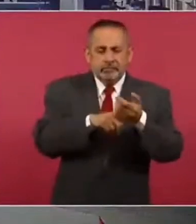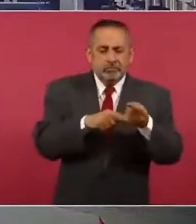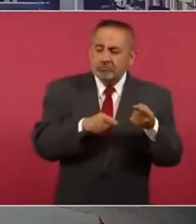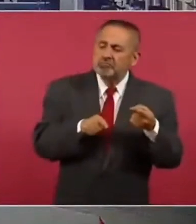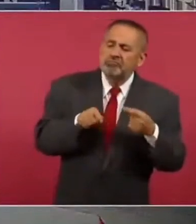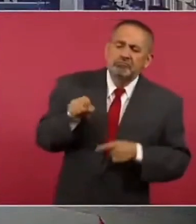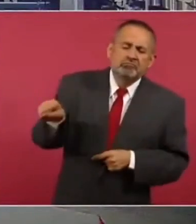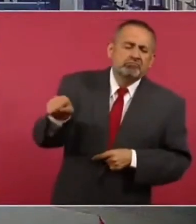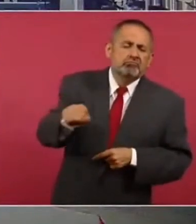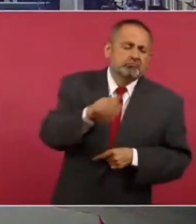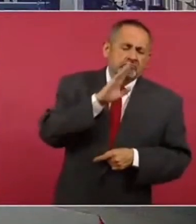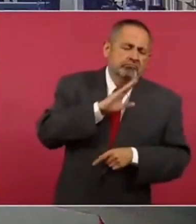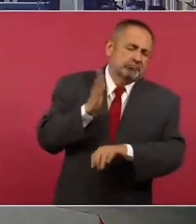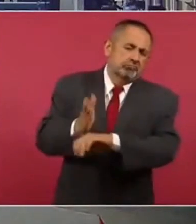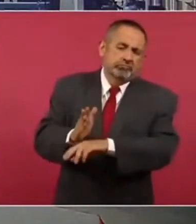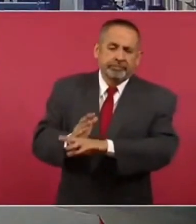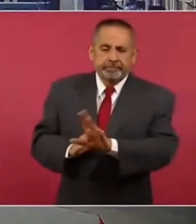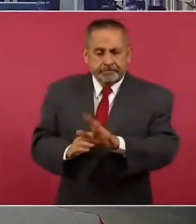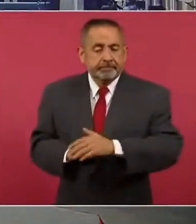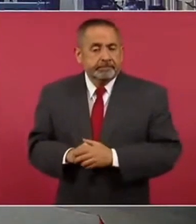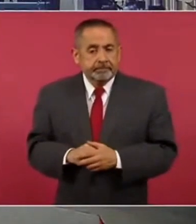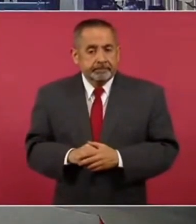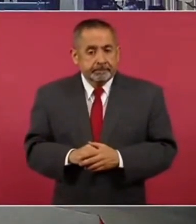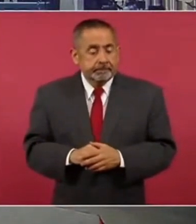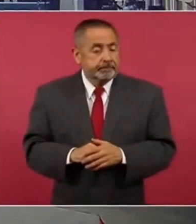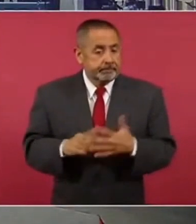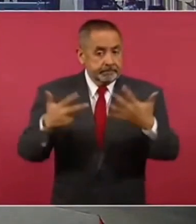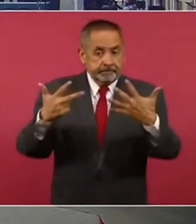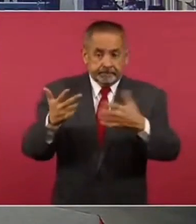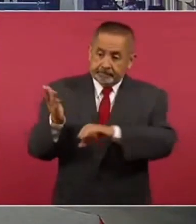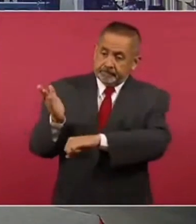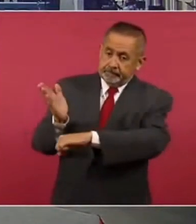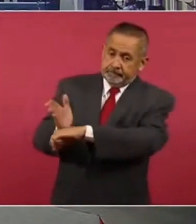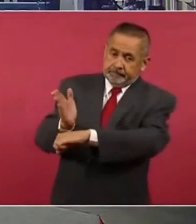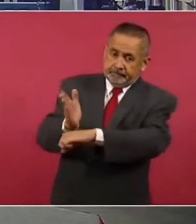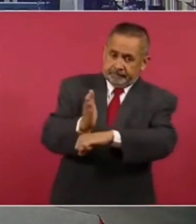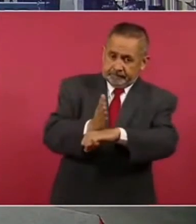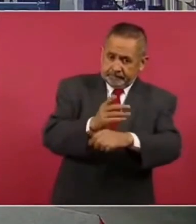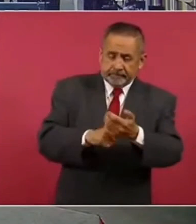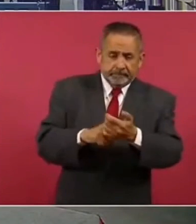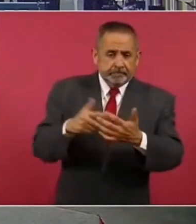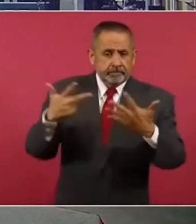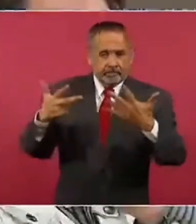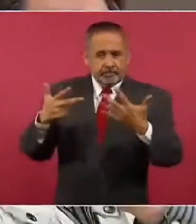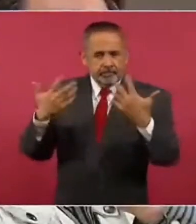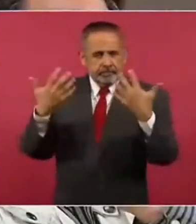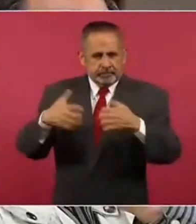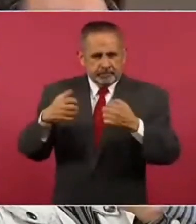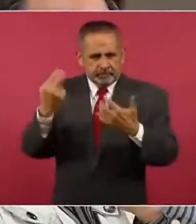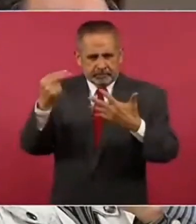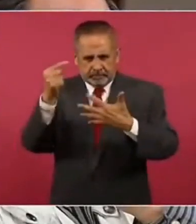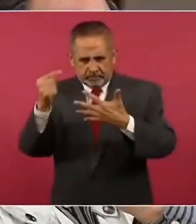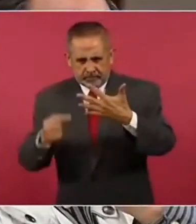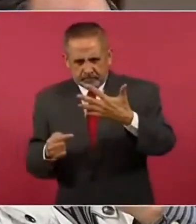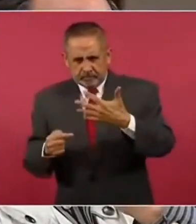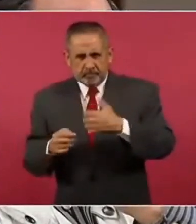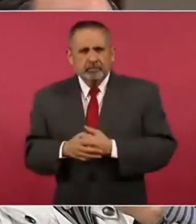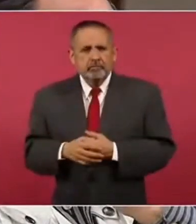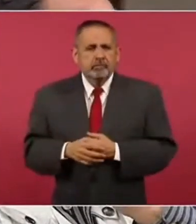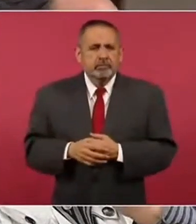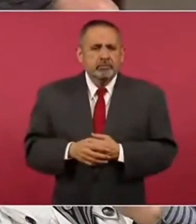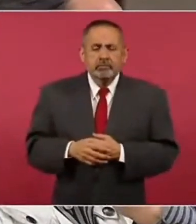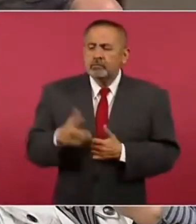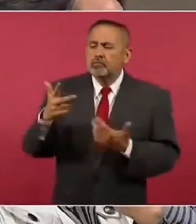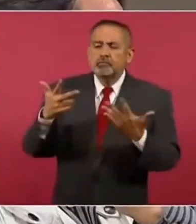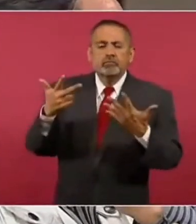sobre este caso en particular. De esas ocho empresas que tenemos los nombres, de esas ocho empresas